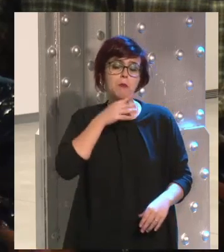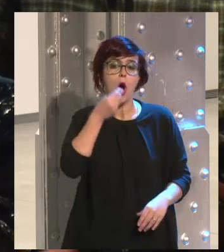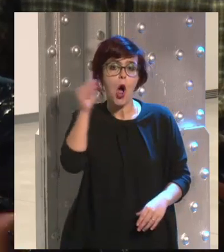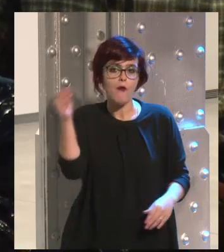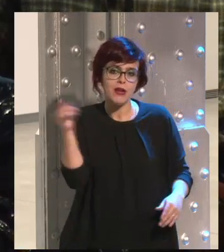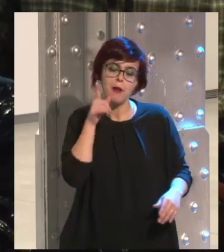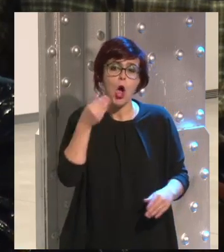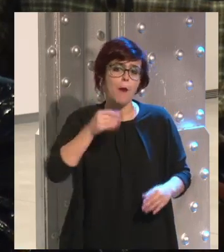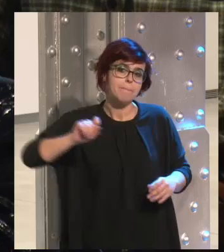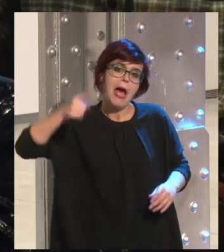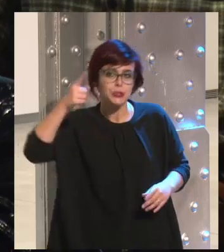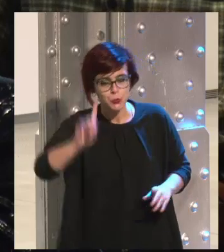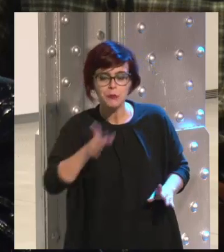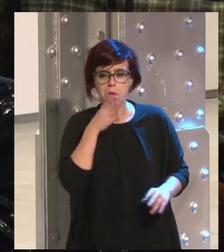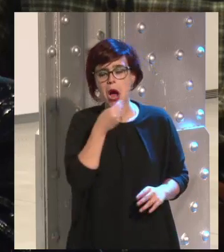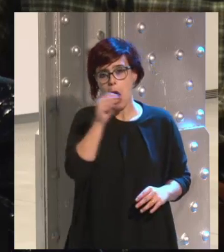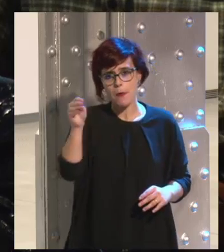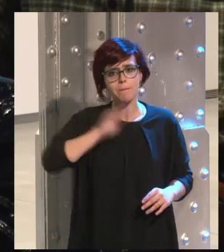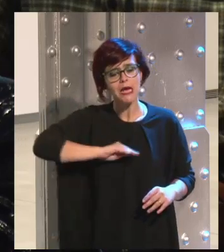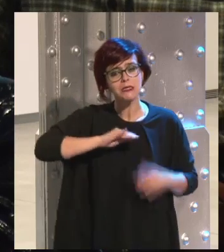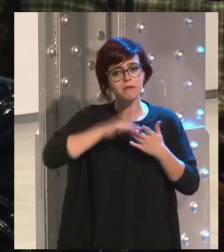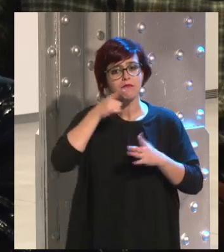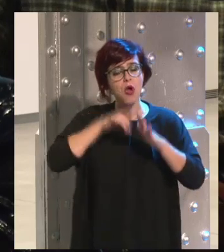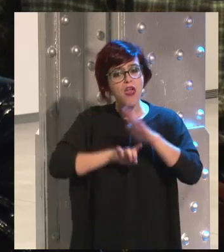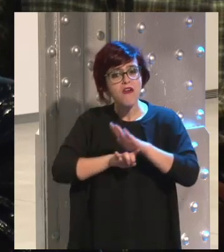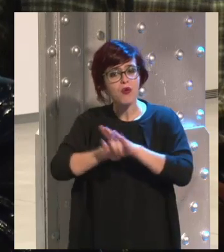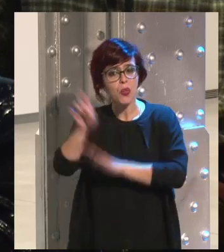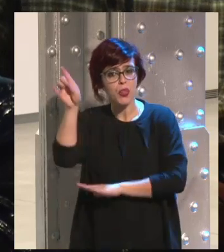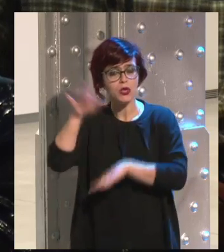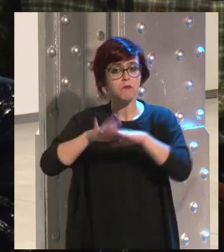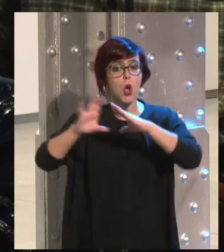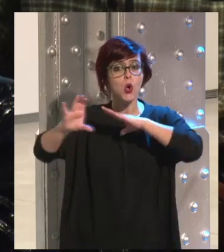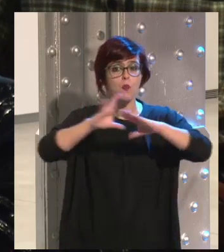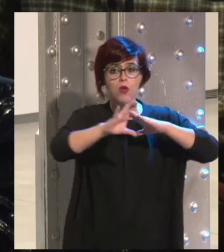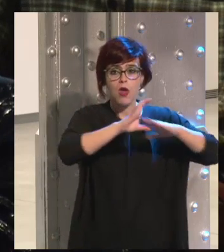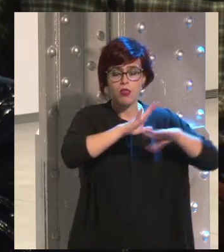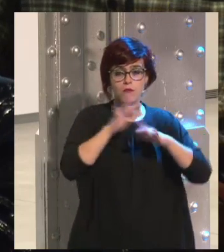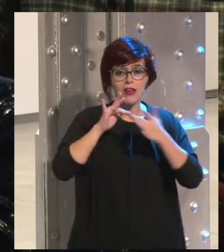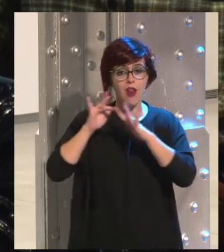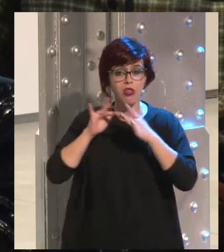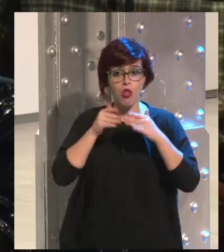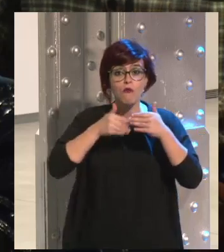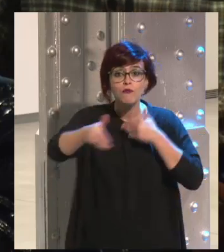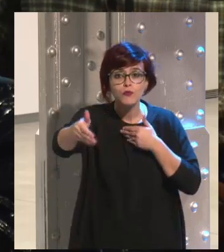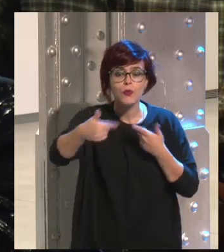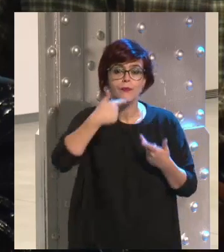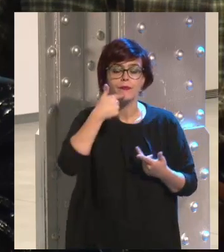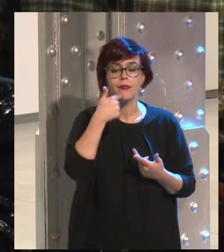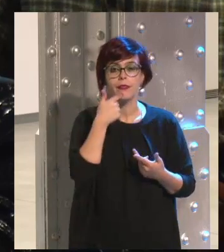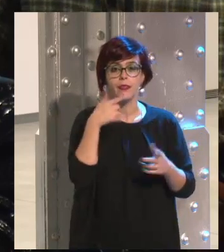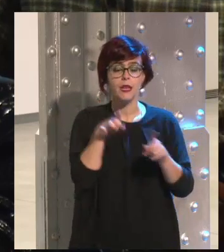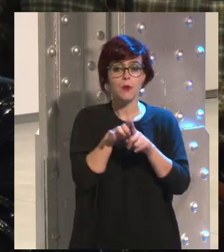no soy de las más jóvenes, pero sí me preocupa el cómo va a evolucionar la forma de comunicarnos y de relacionarnos. Habláis de